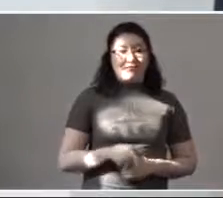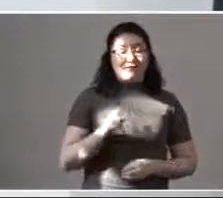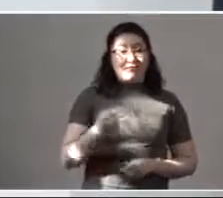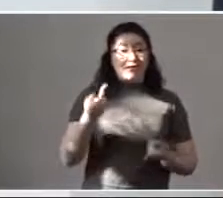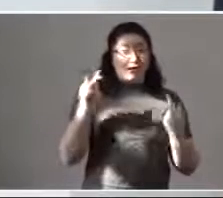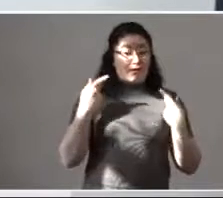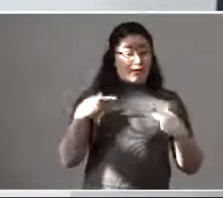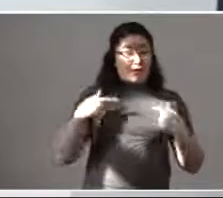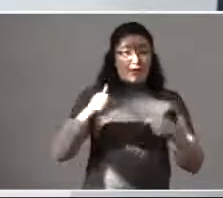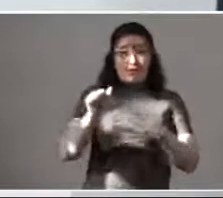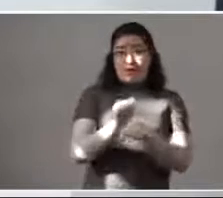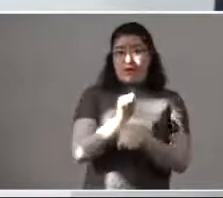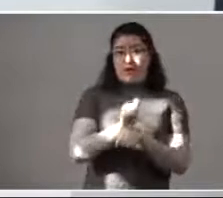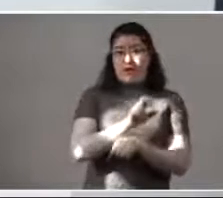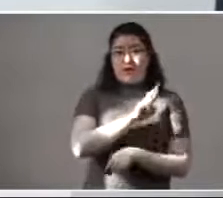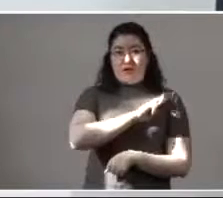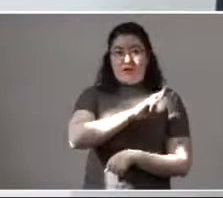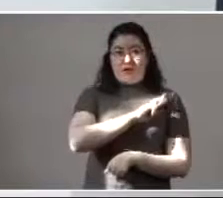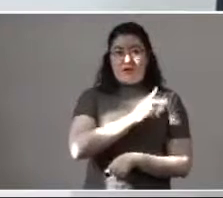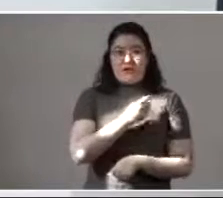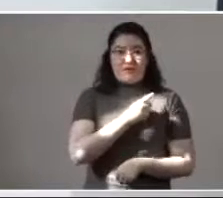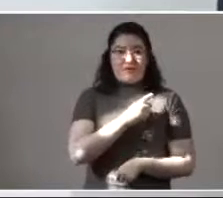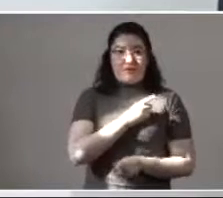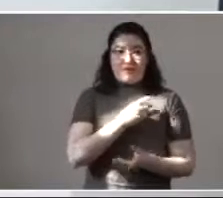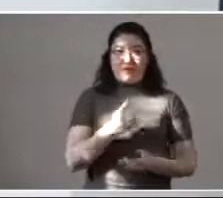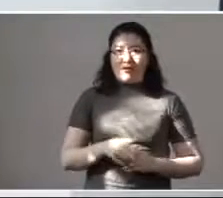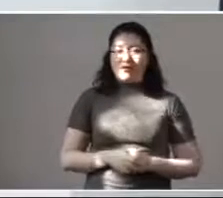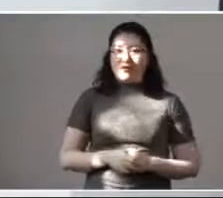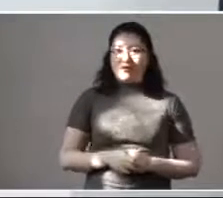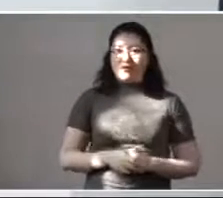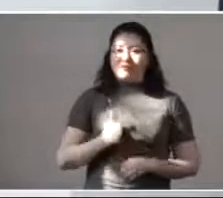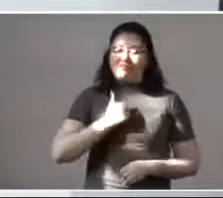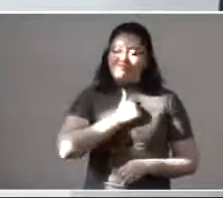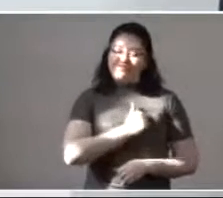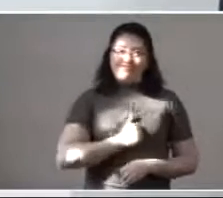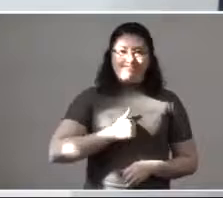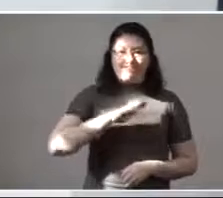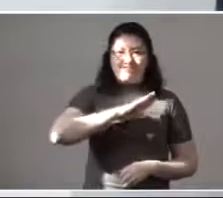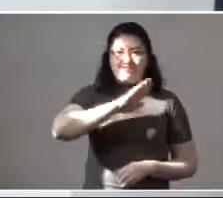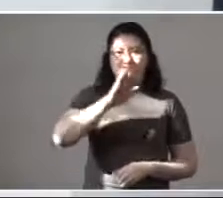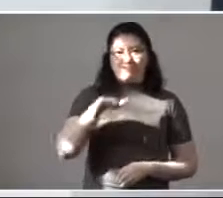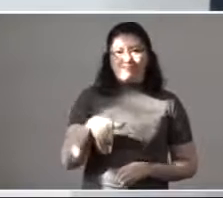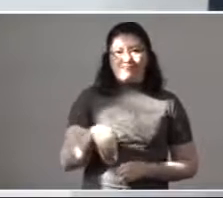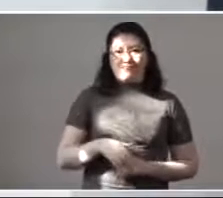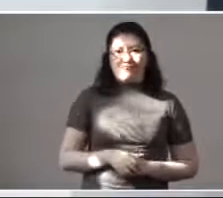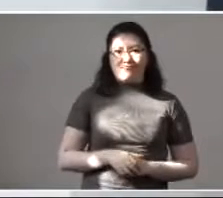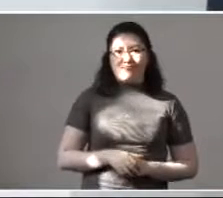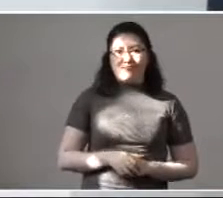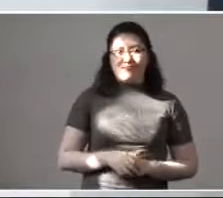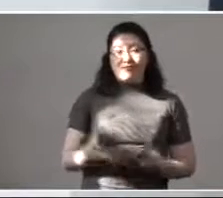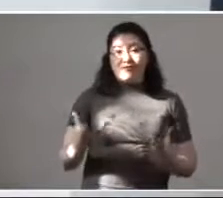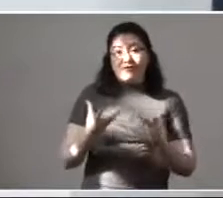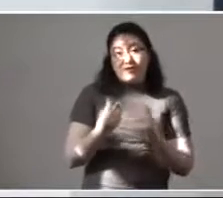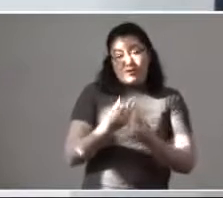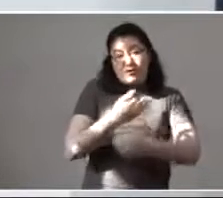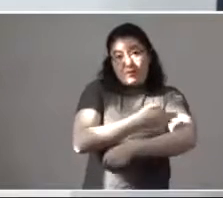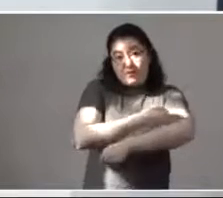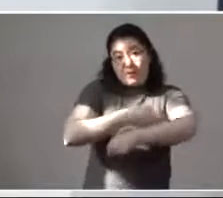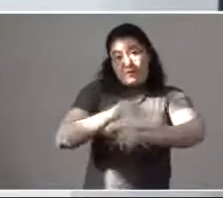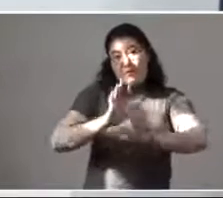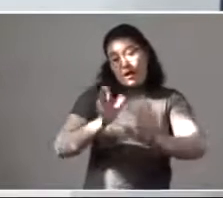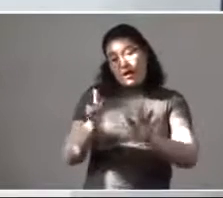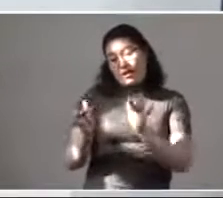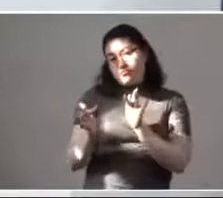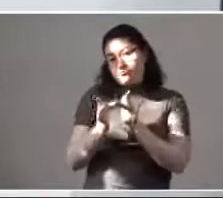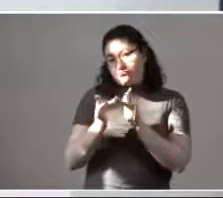que circulaba en un vehículo por la zona y lamentablemente falleció. Estuvo en contacto con sus familiares y